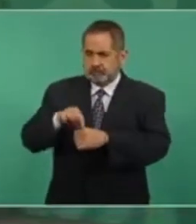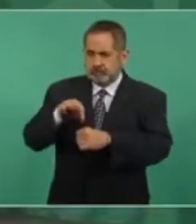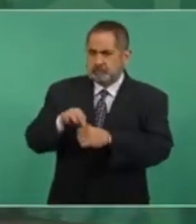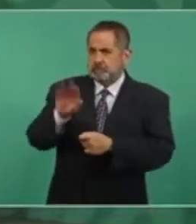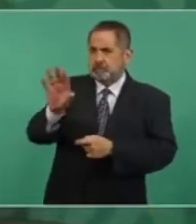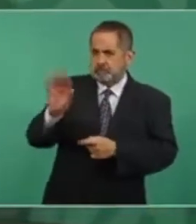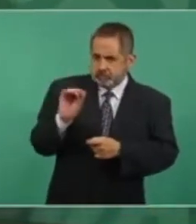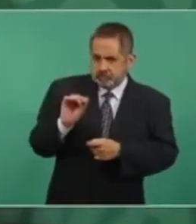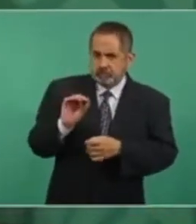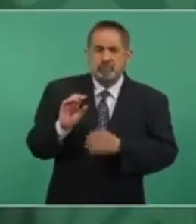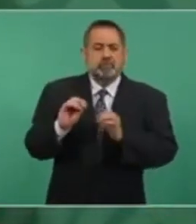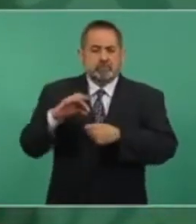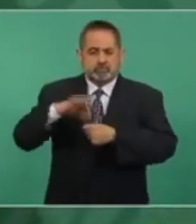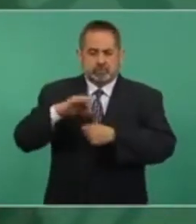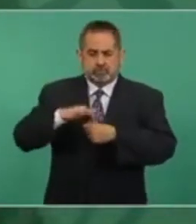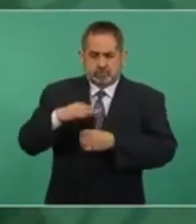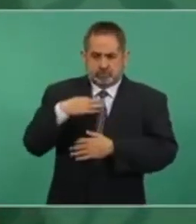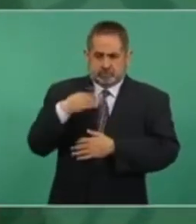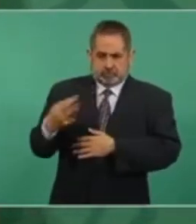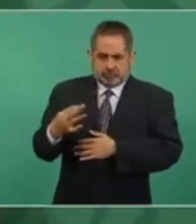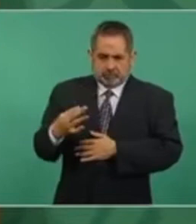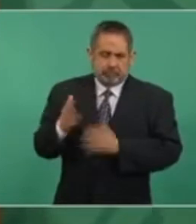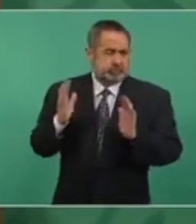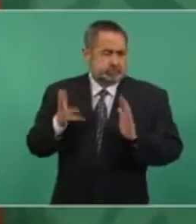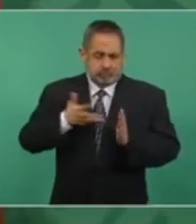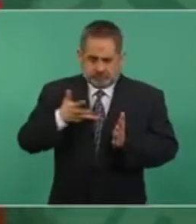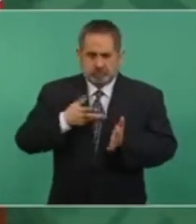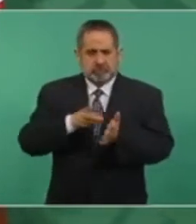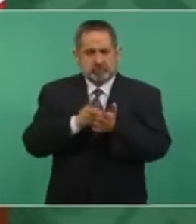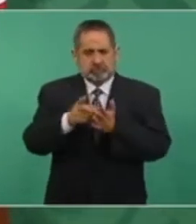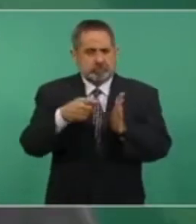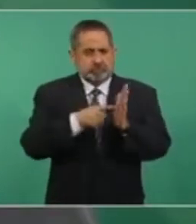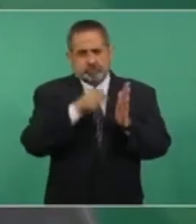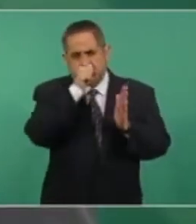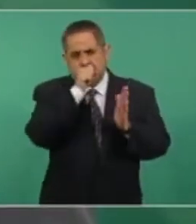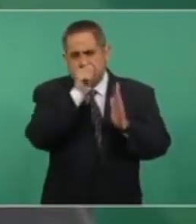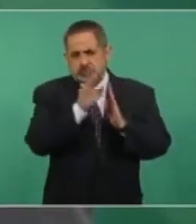votados. Es un derecho constitucional.